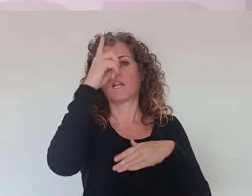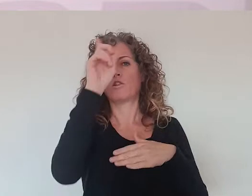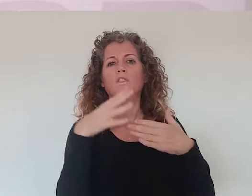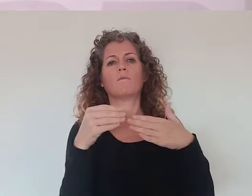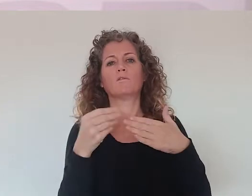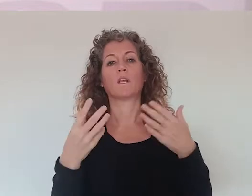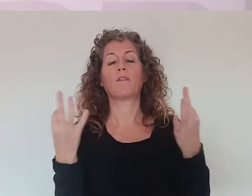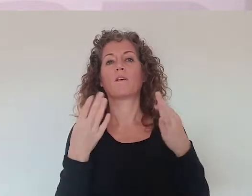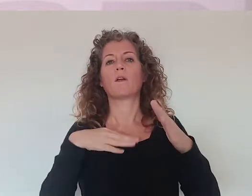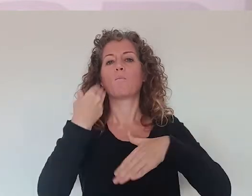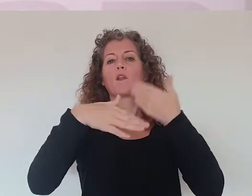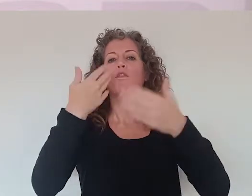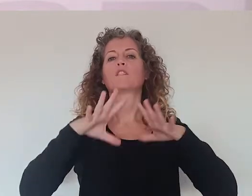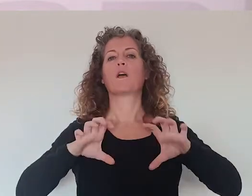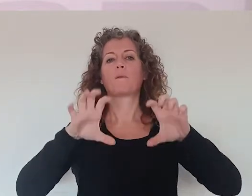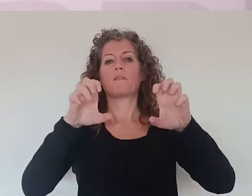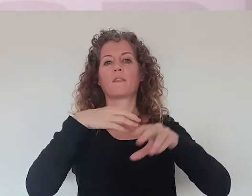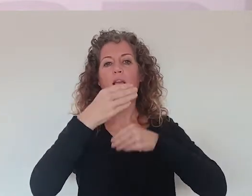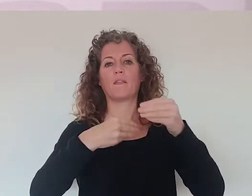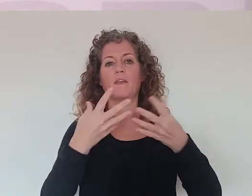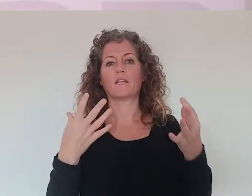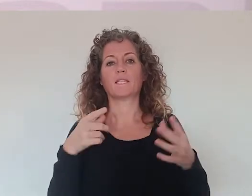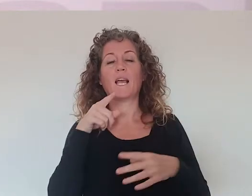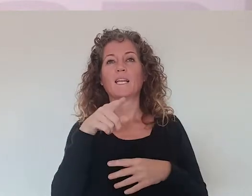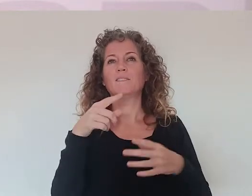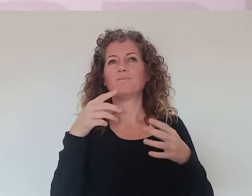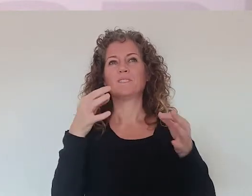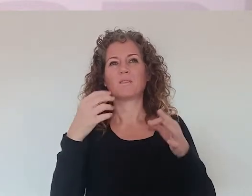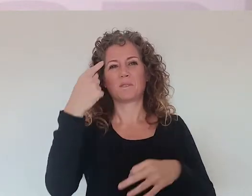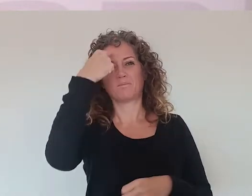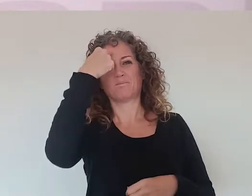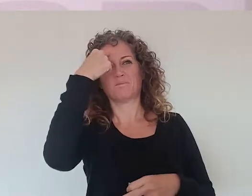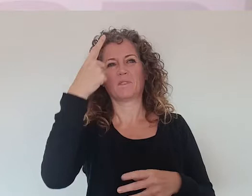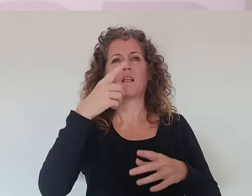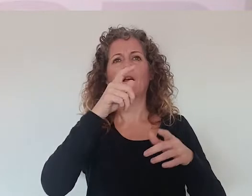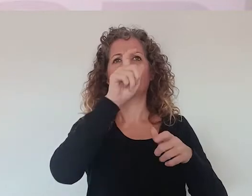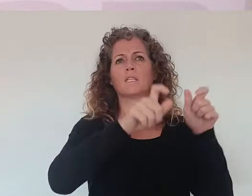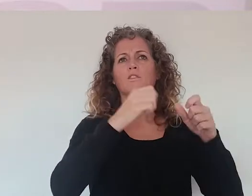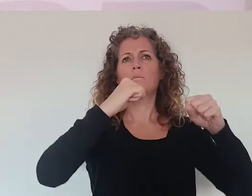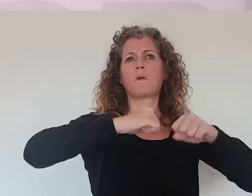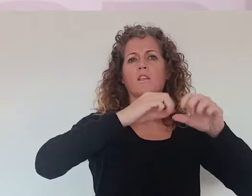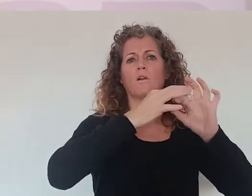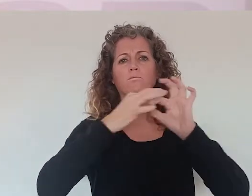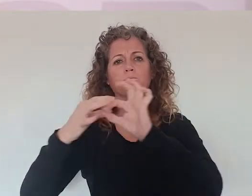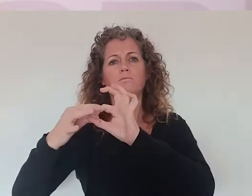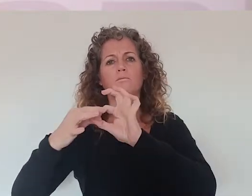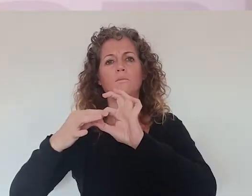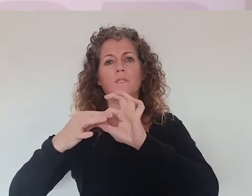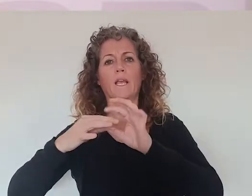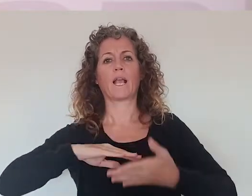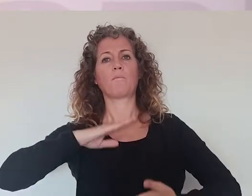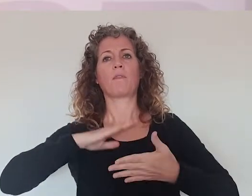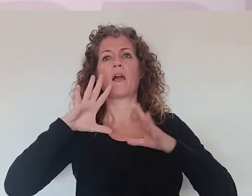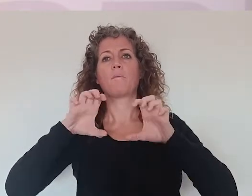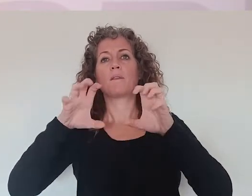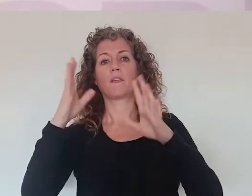y jóvenes, ¿no? Es decir, yo creo que hay que hacer un proceso de aprendizaje. Y hay también un prejuicio al pensar que, simplemente, por el hecho de ser mayor, ya